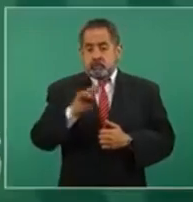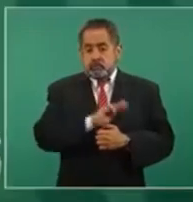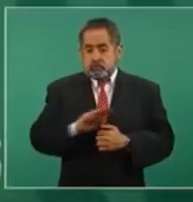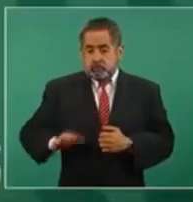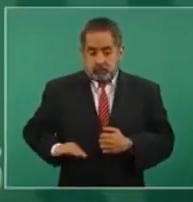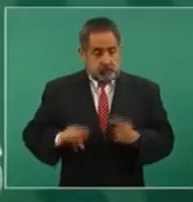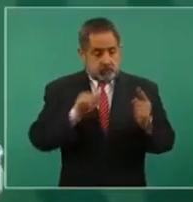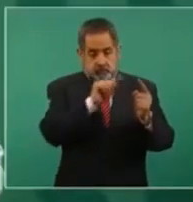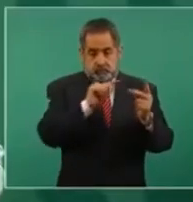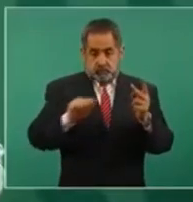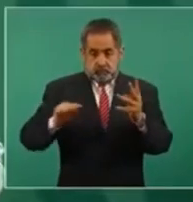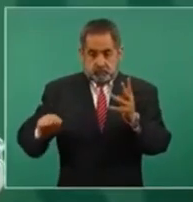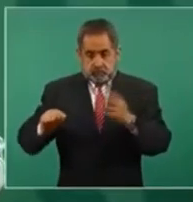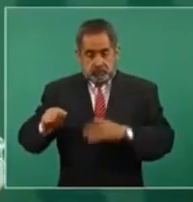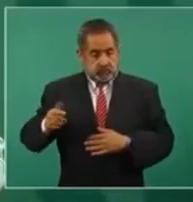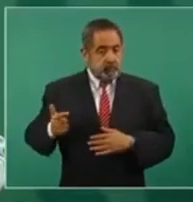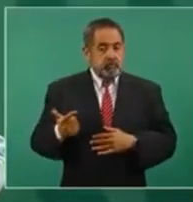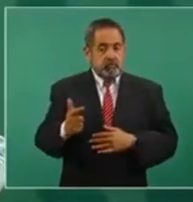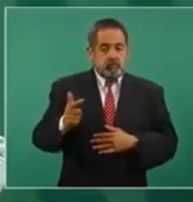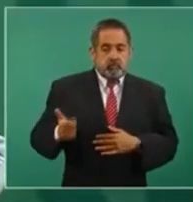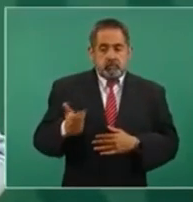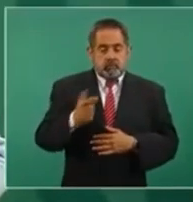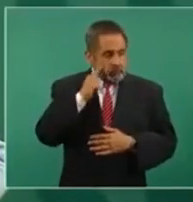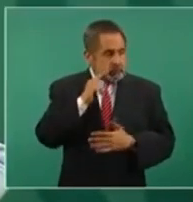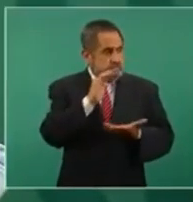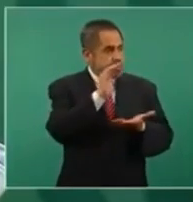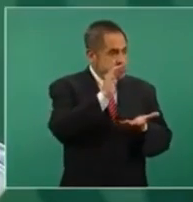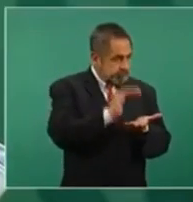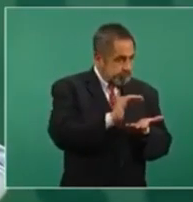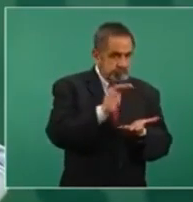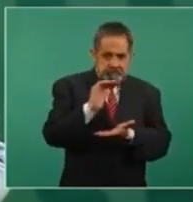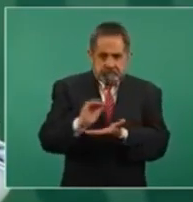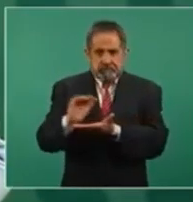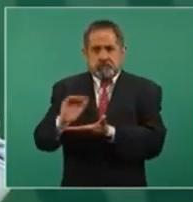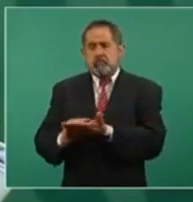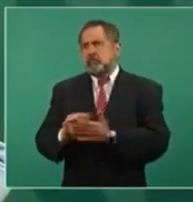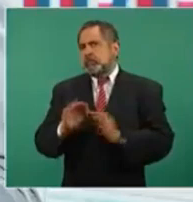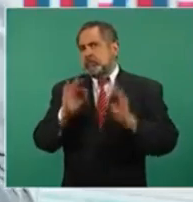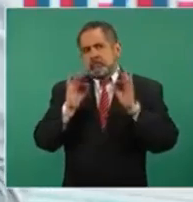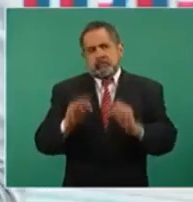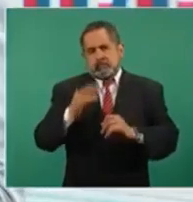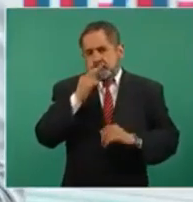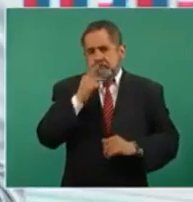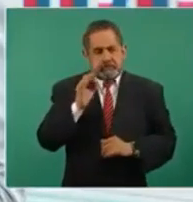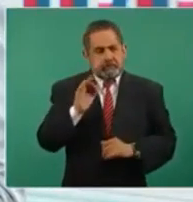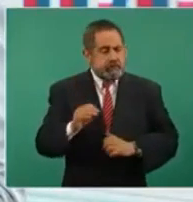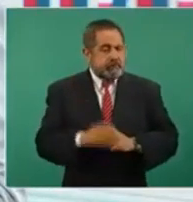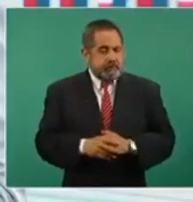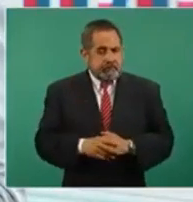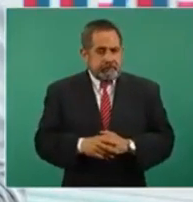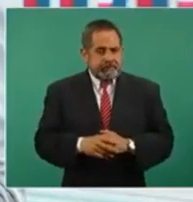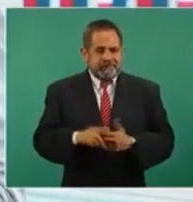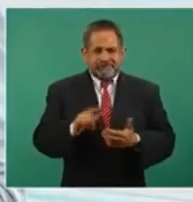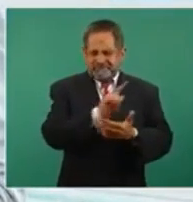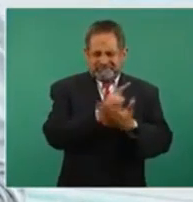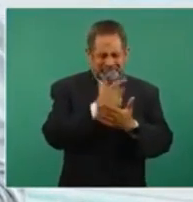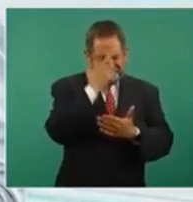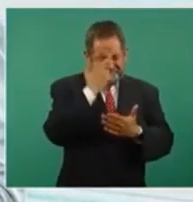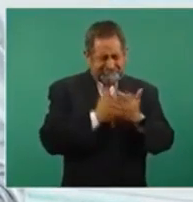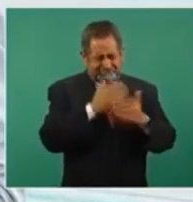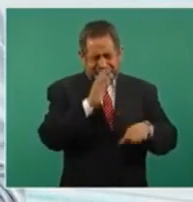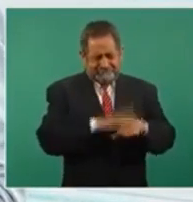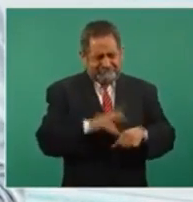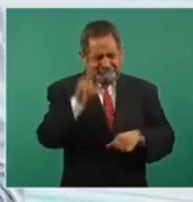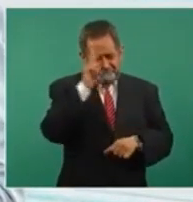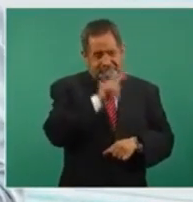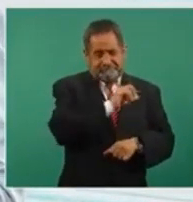prioritaria de Guanajuato, tuvimos reducciones significativas. Los delitos de alto impacto que más afectan a